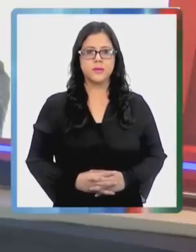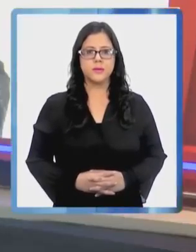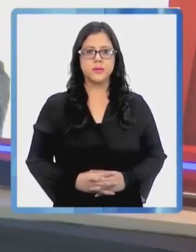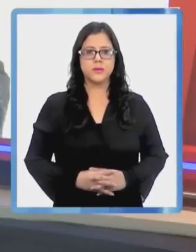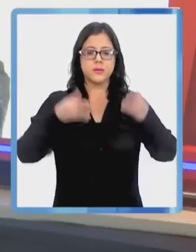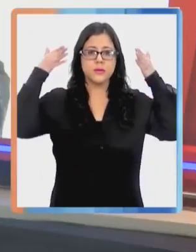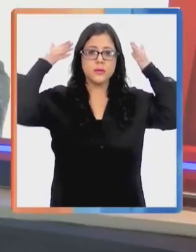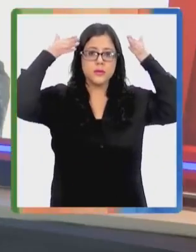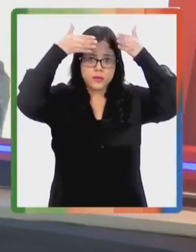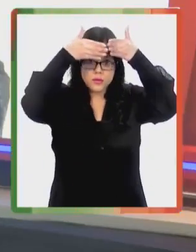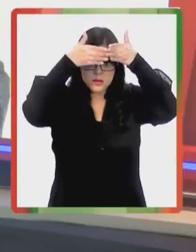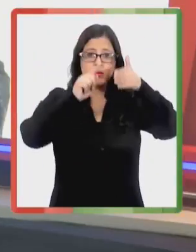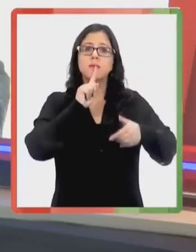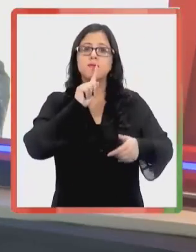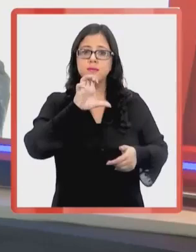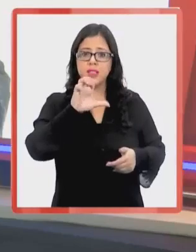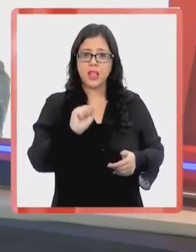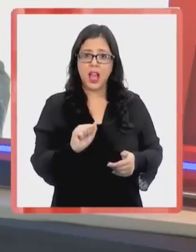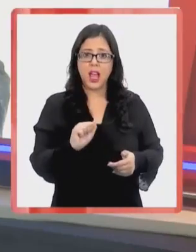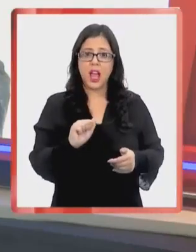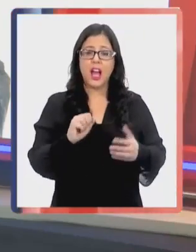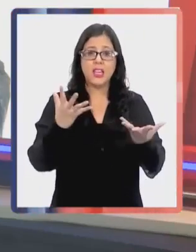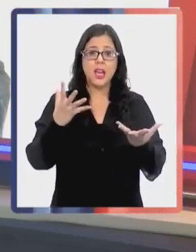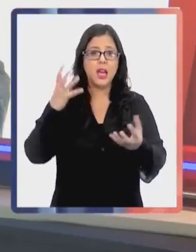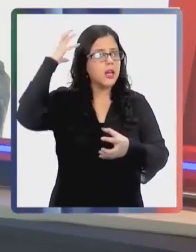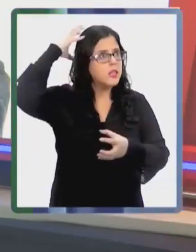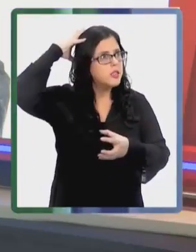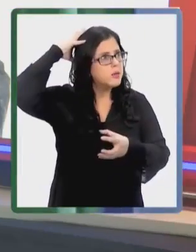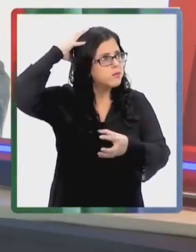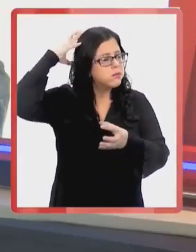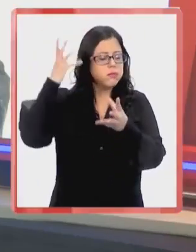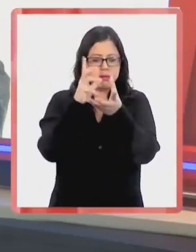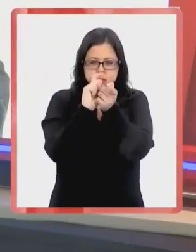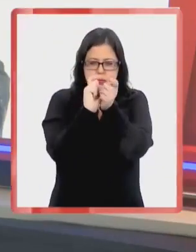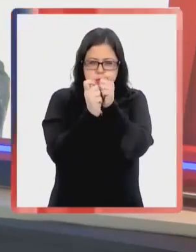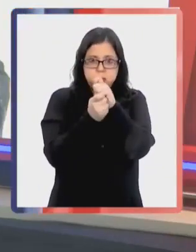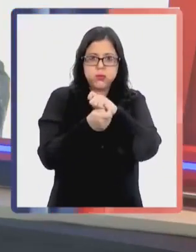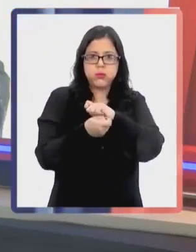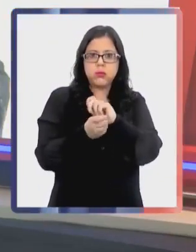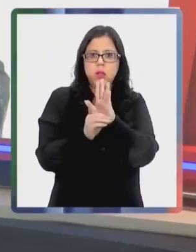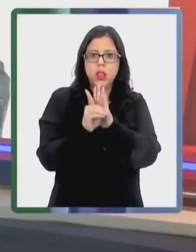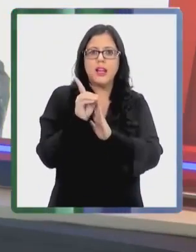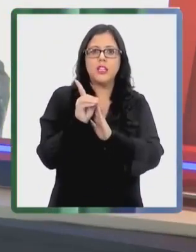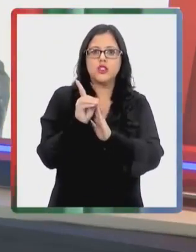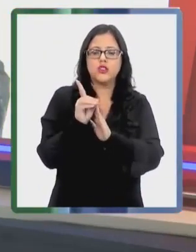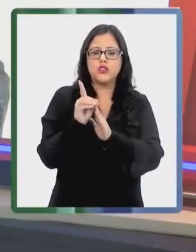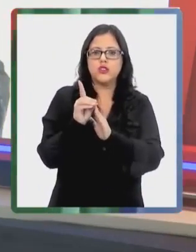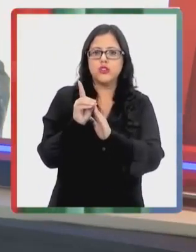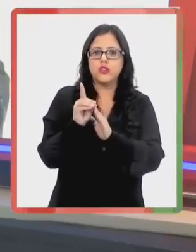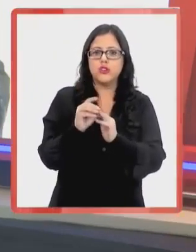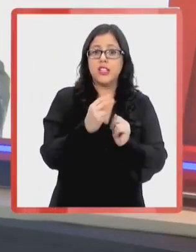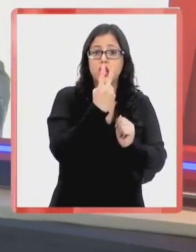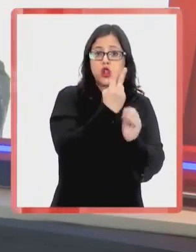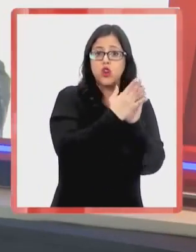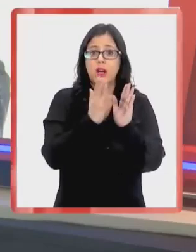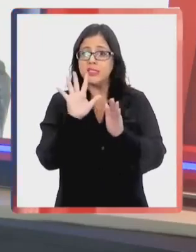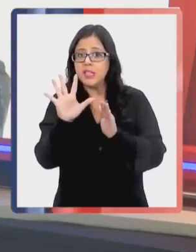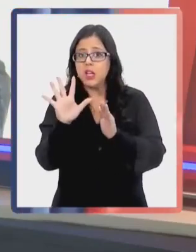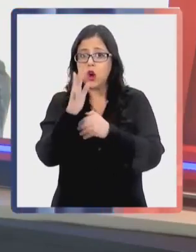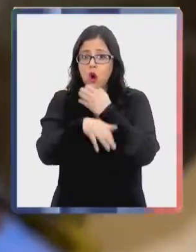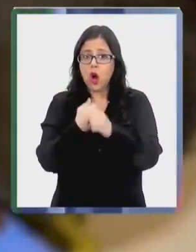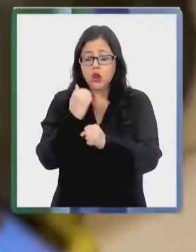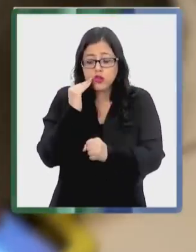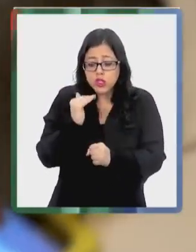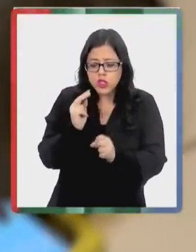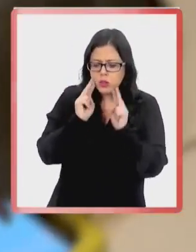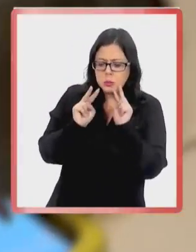El trastorno de espectro autista es una alteración del neurodesarrollo, cuyos síntomas se manifiestan en la primera infancia, decir, entre los 2 y